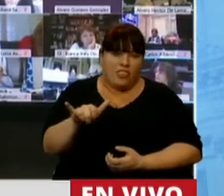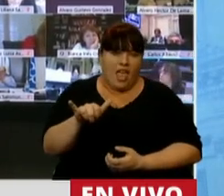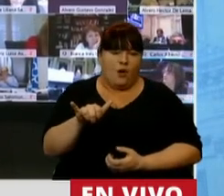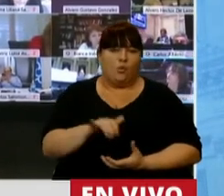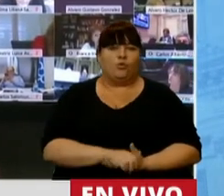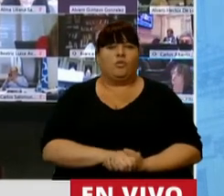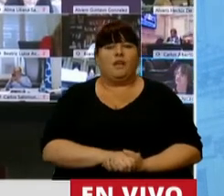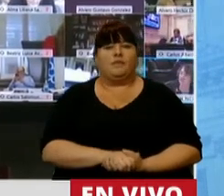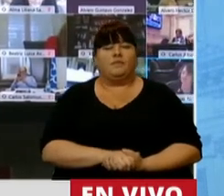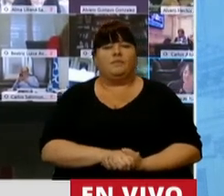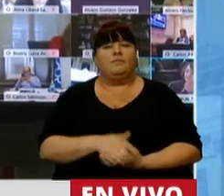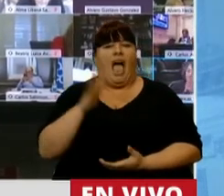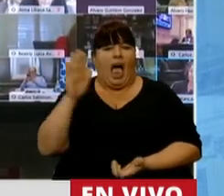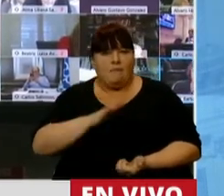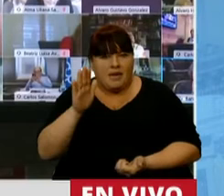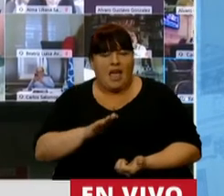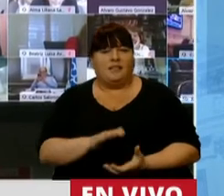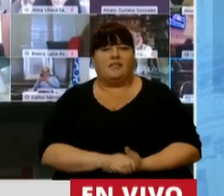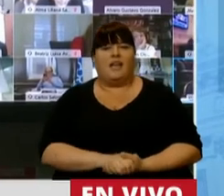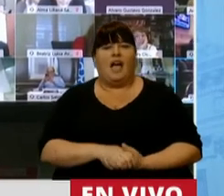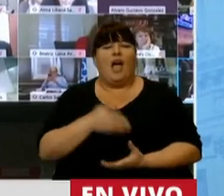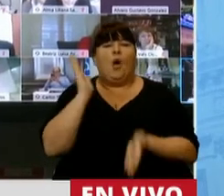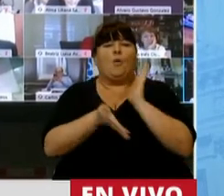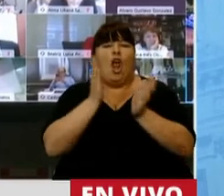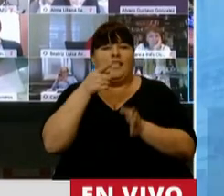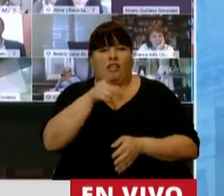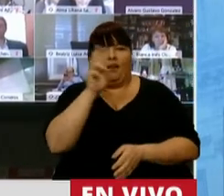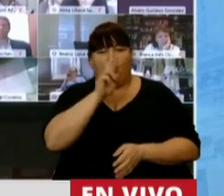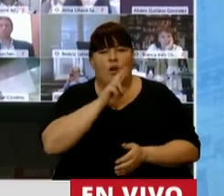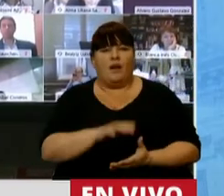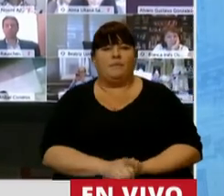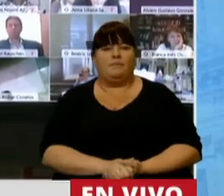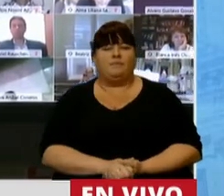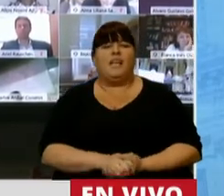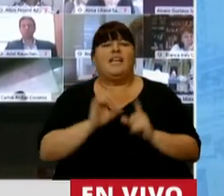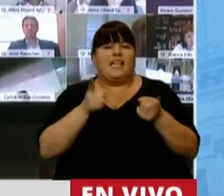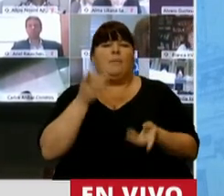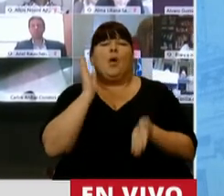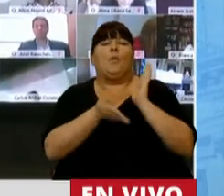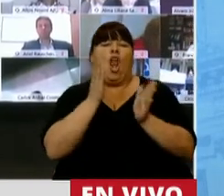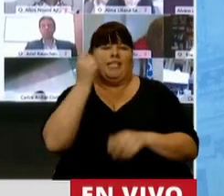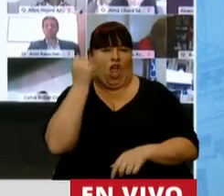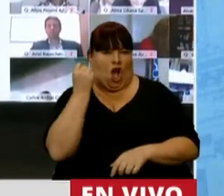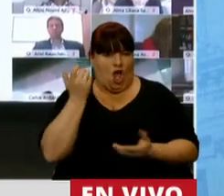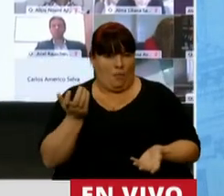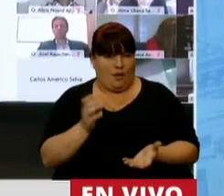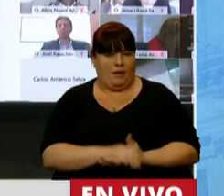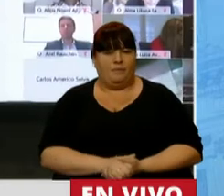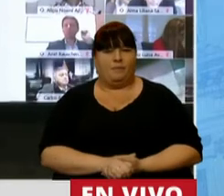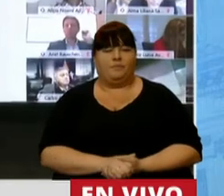extorsión y violencia de género y violencia económica.